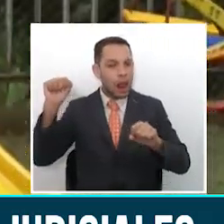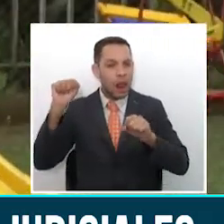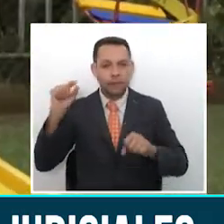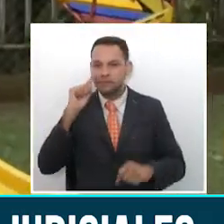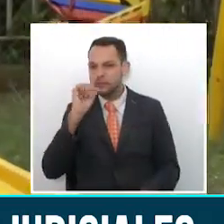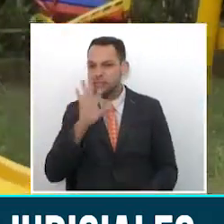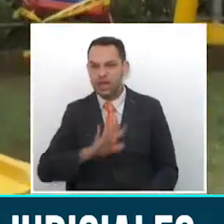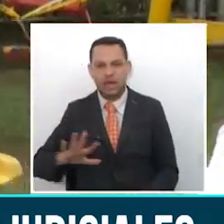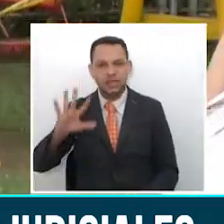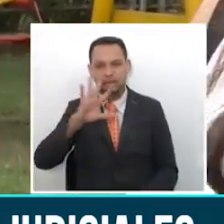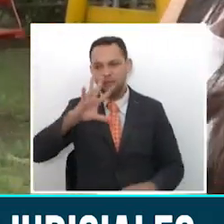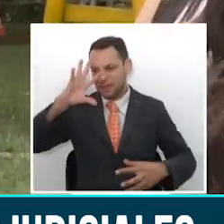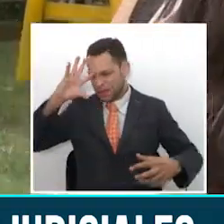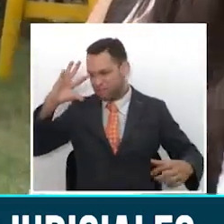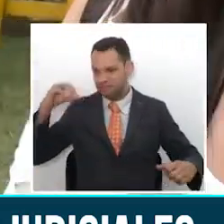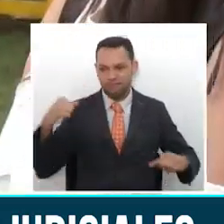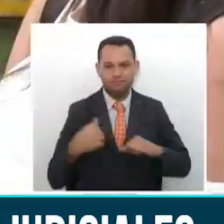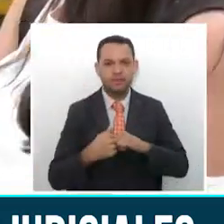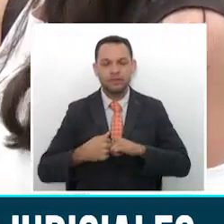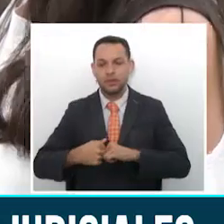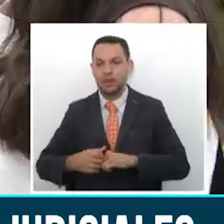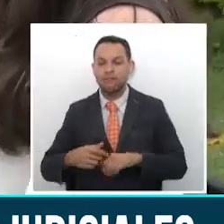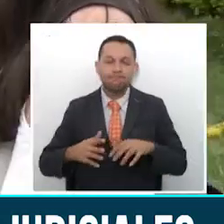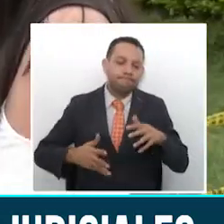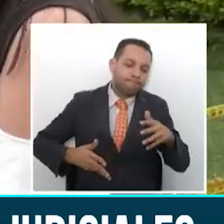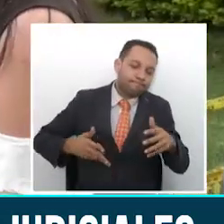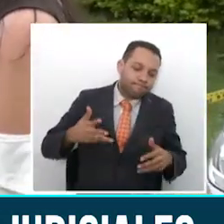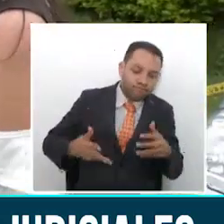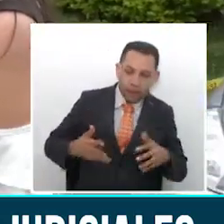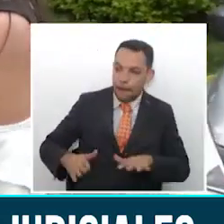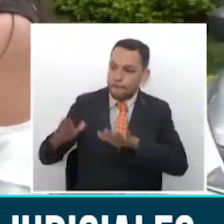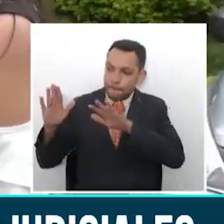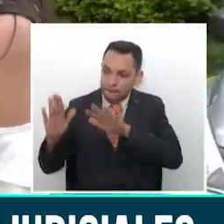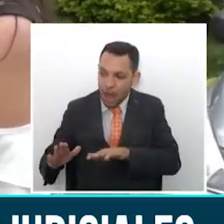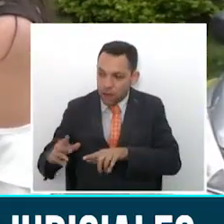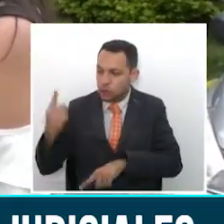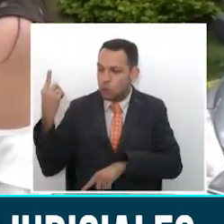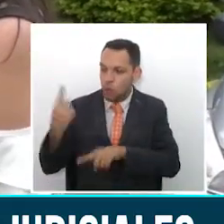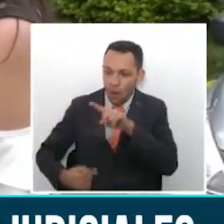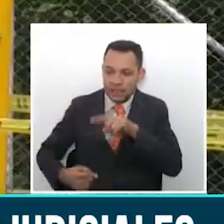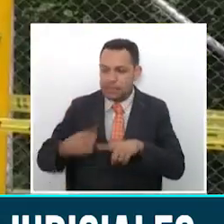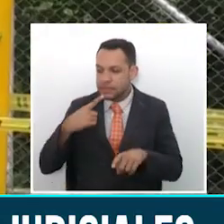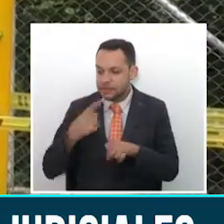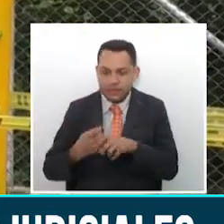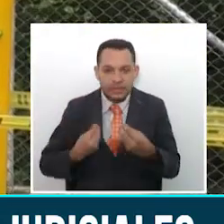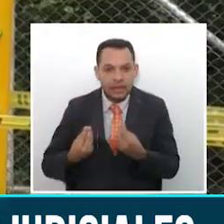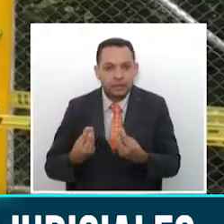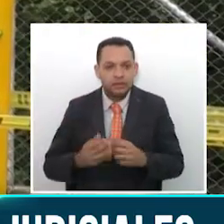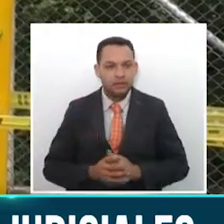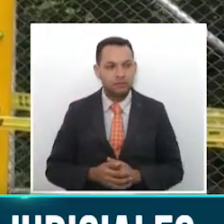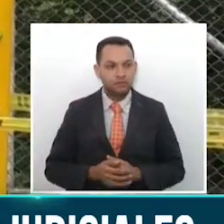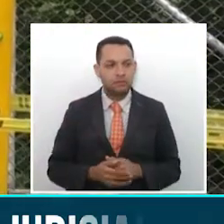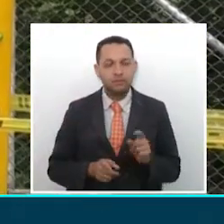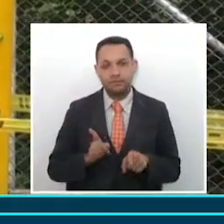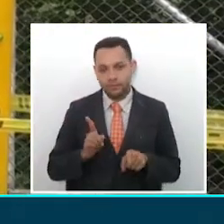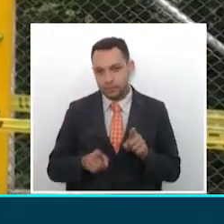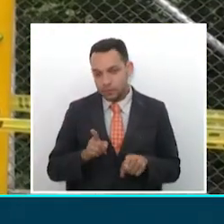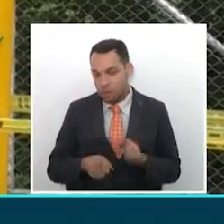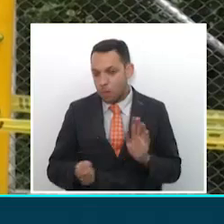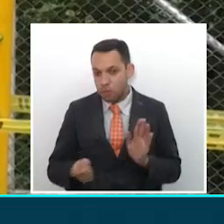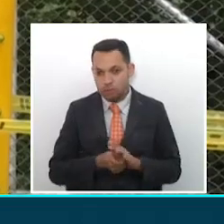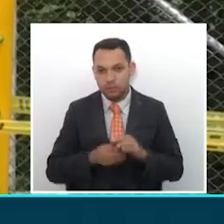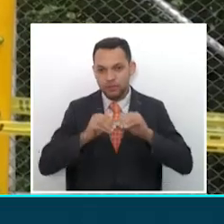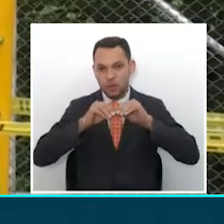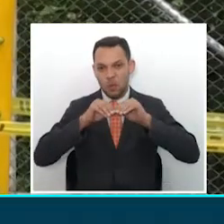nacional. Sin embargo, son ajenos a las posibilidades de un cese de actividades como se ha venido difundiendo. En caso de que una pandemia